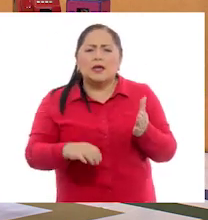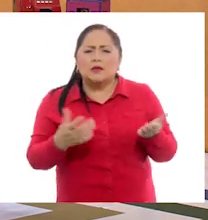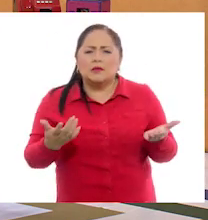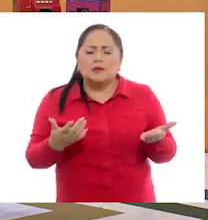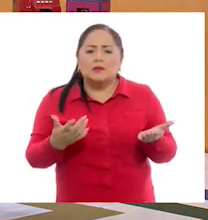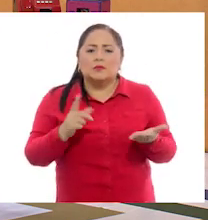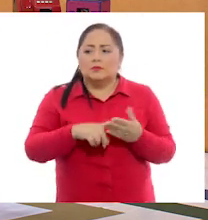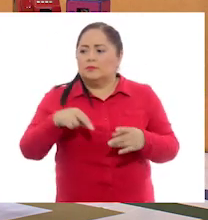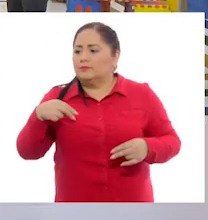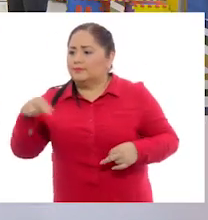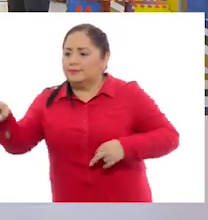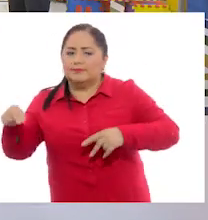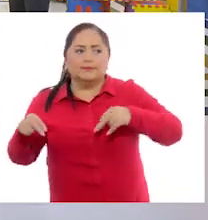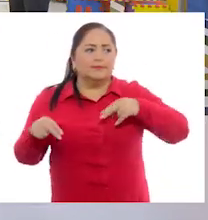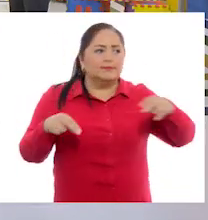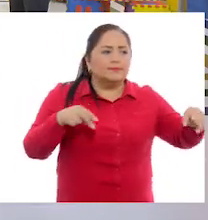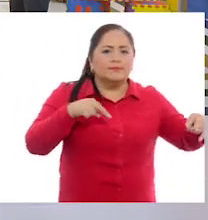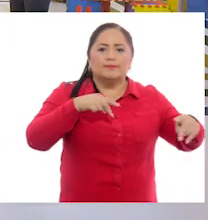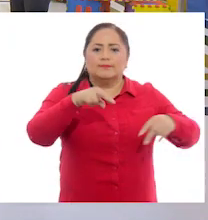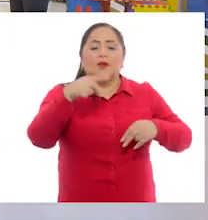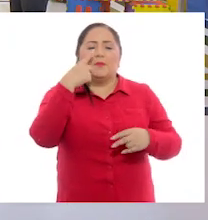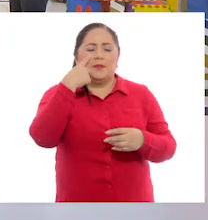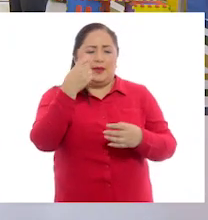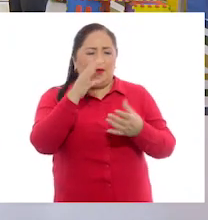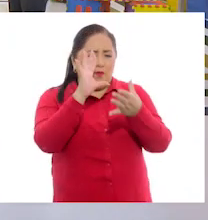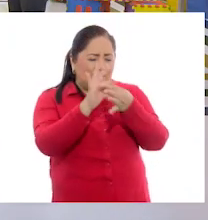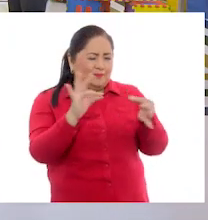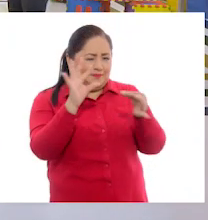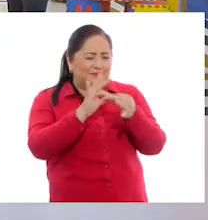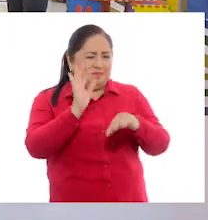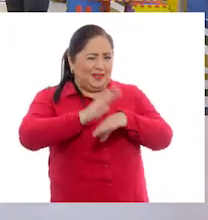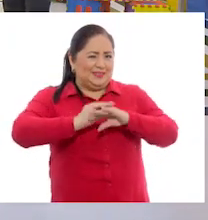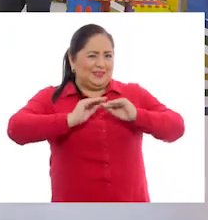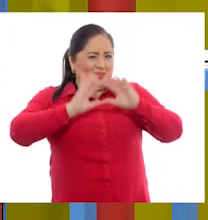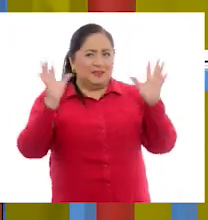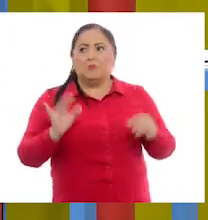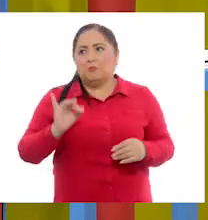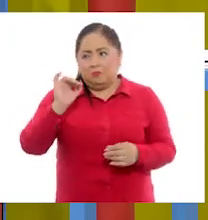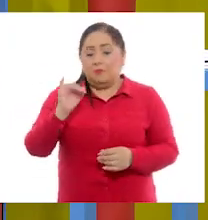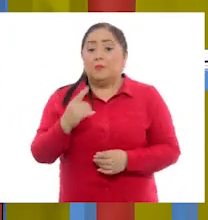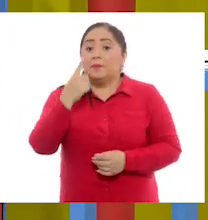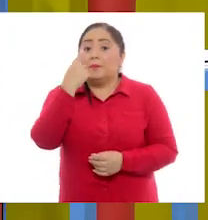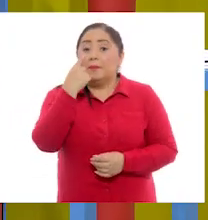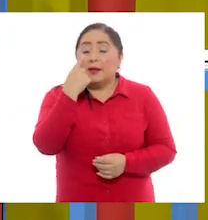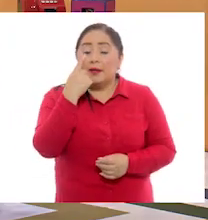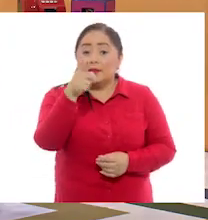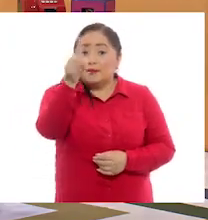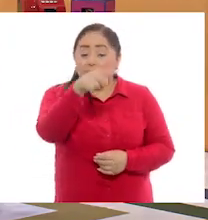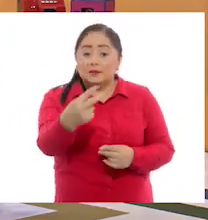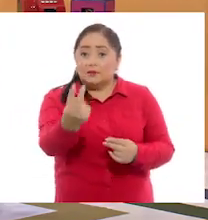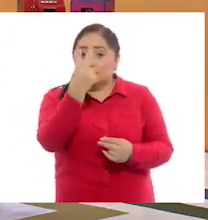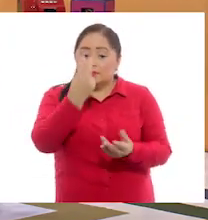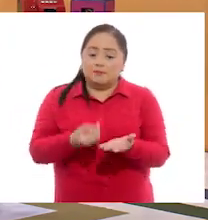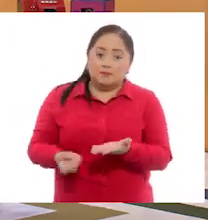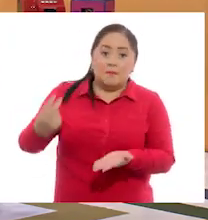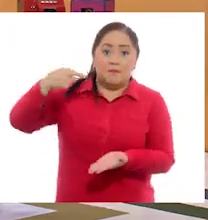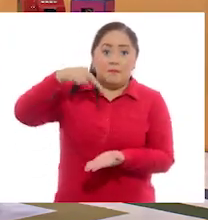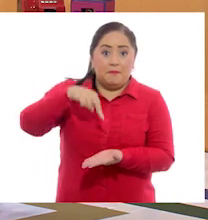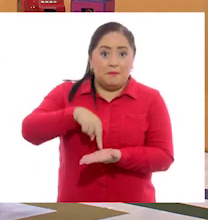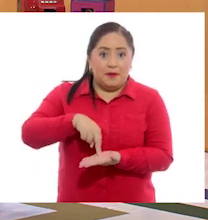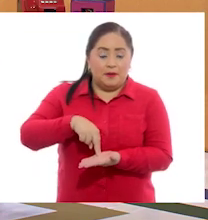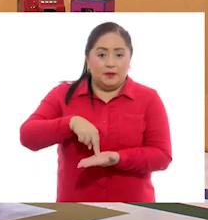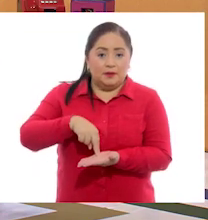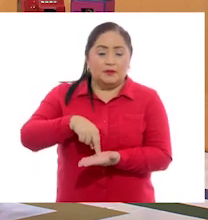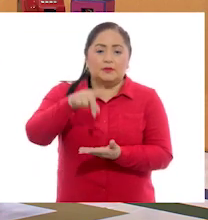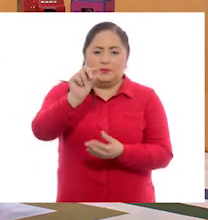los desplazamientos. Vamos a hacer un ejercicio para enseñarles a los niños. Me parece muy bien. Ustedes en casa, pónganse de pie. Y vamos a hacer